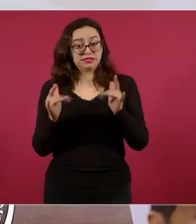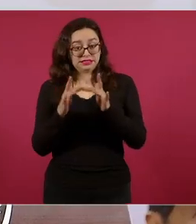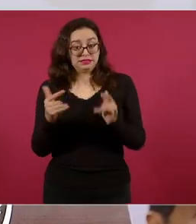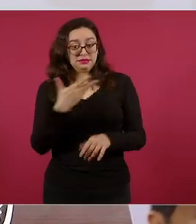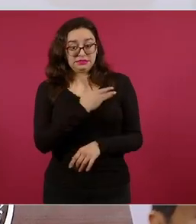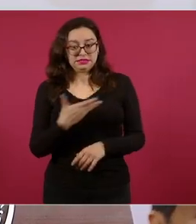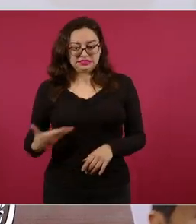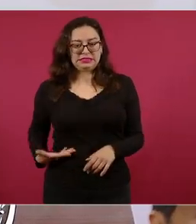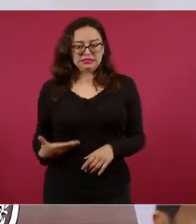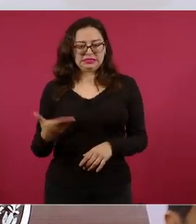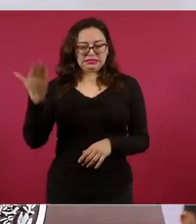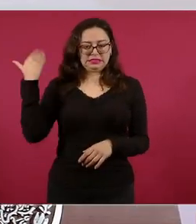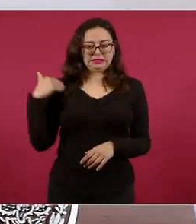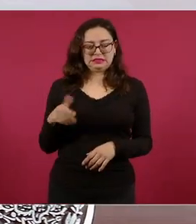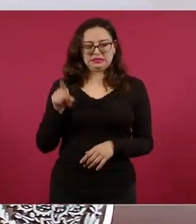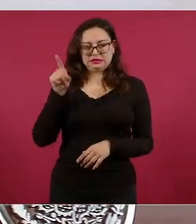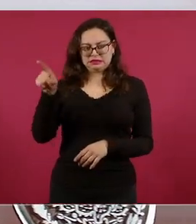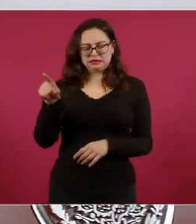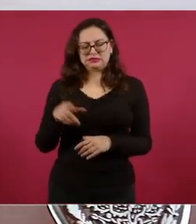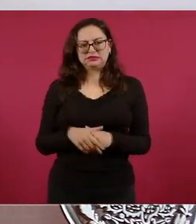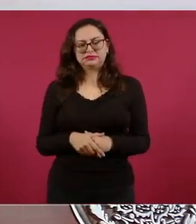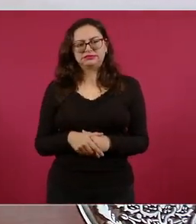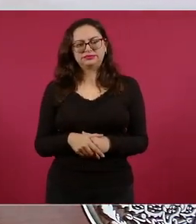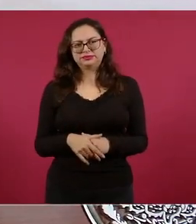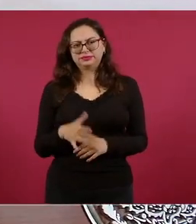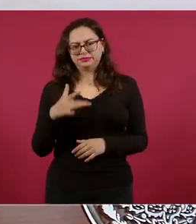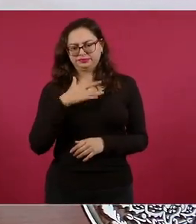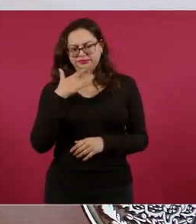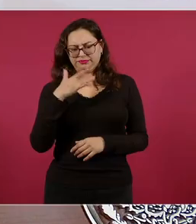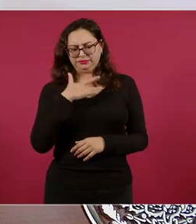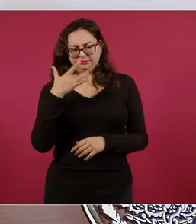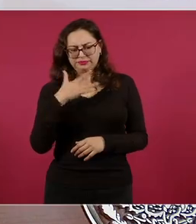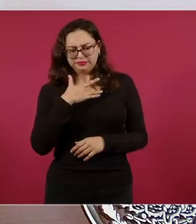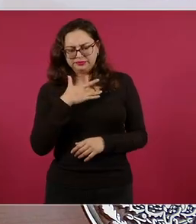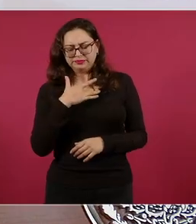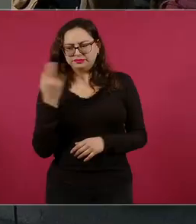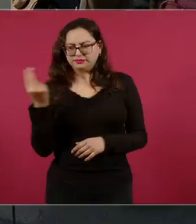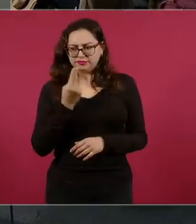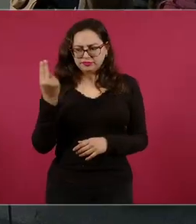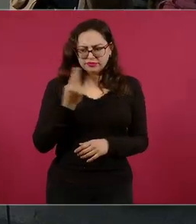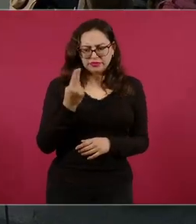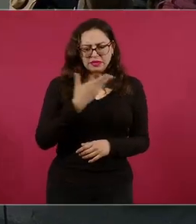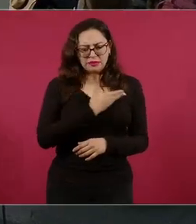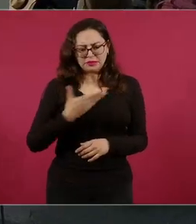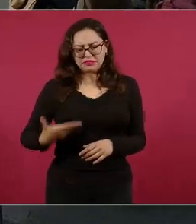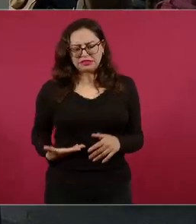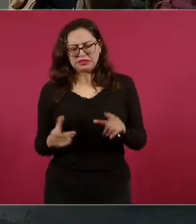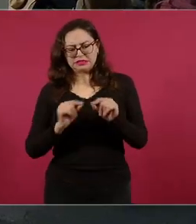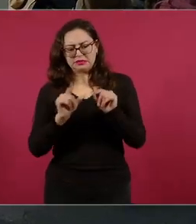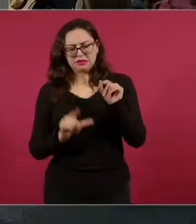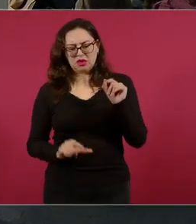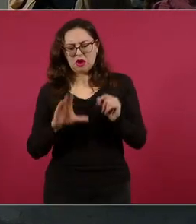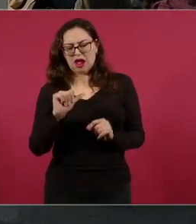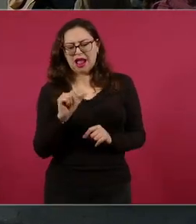de que cuando le toca hablar con Calderón y estaba ahí